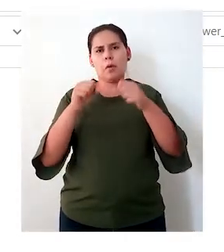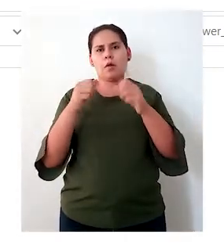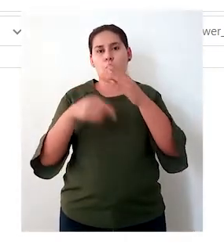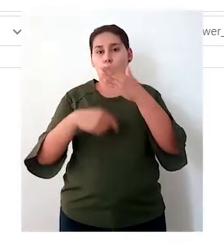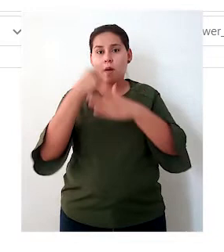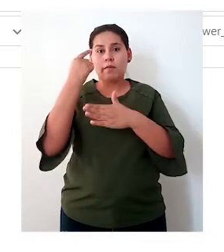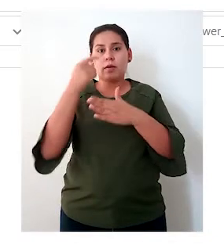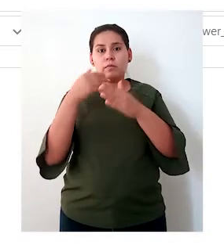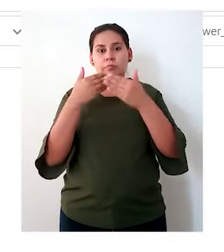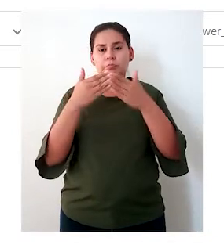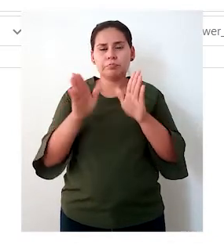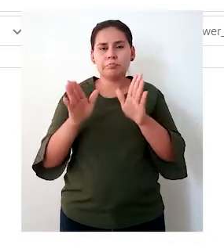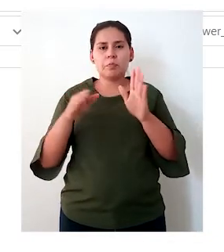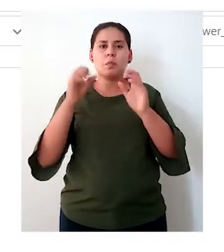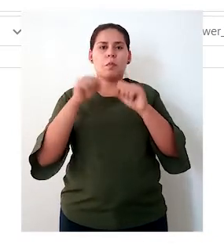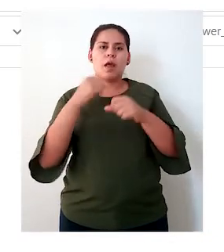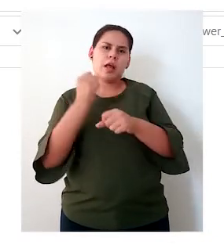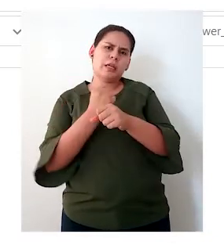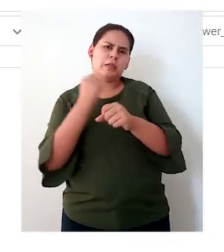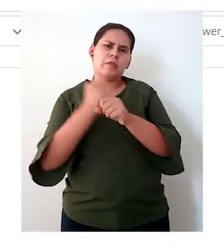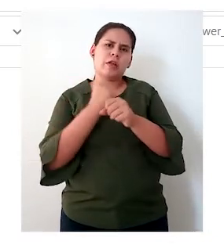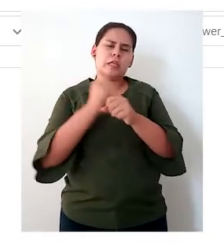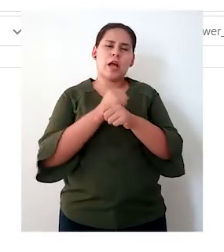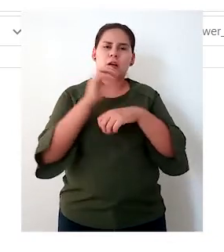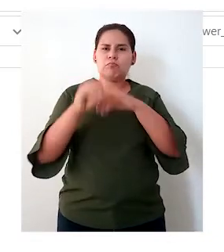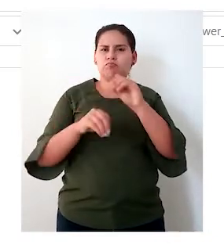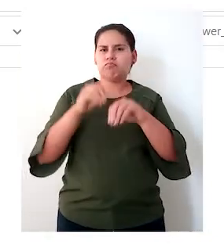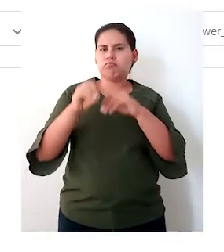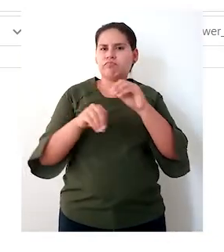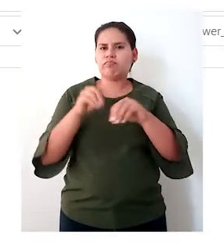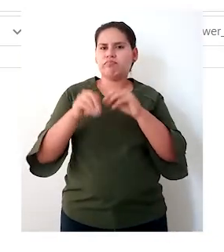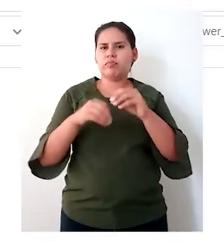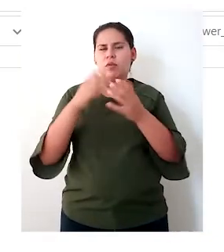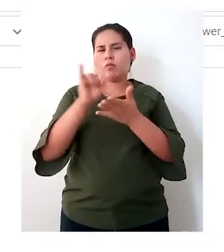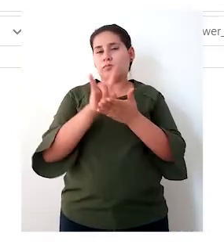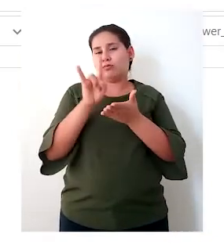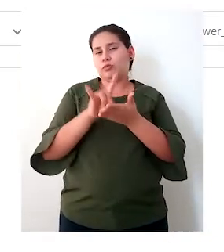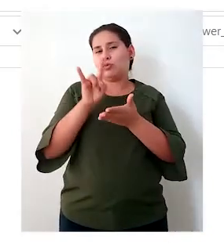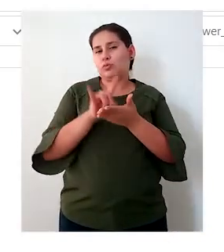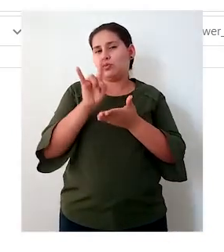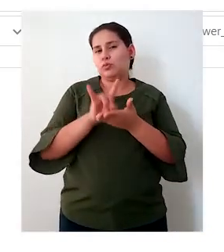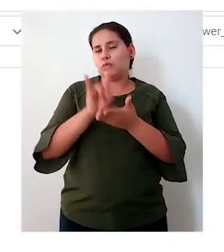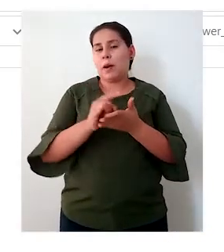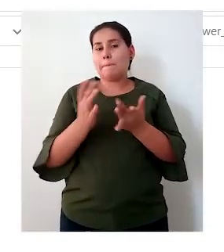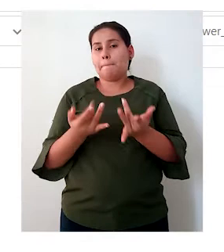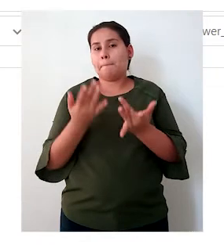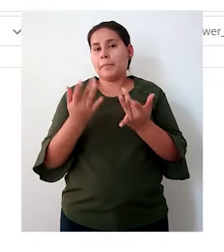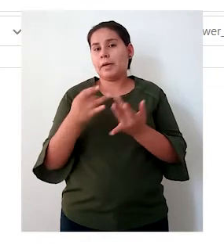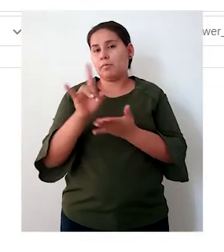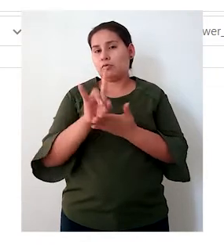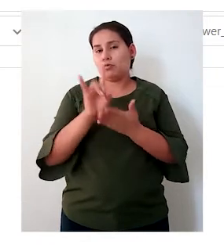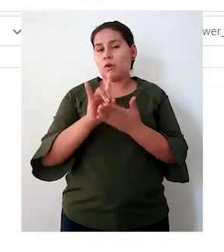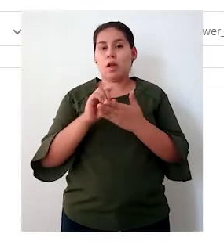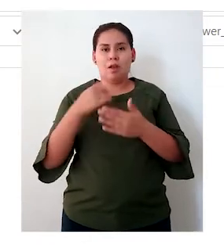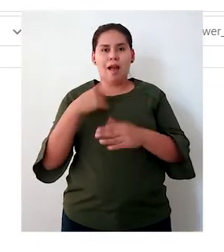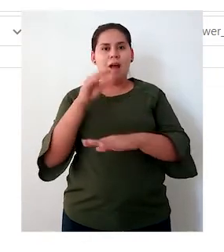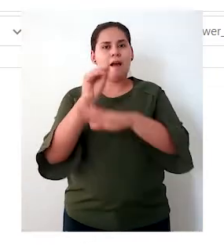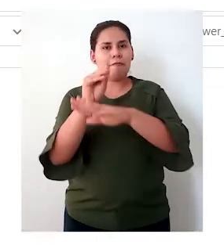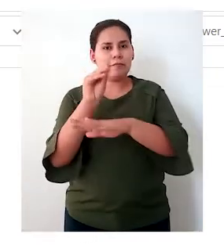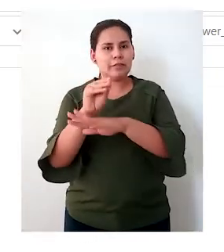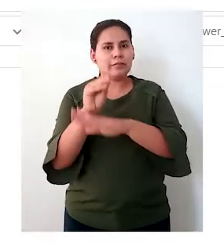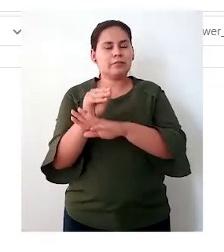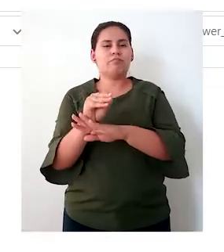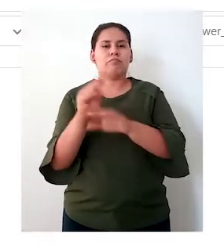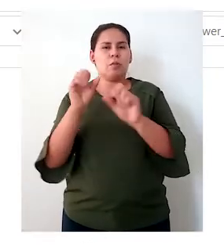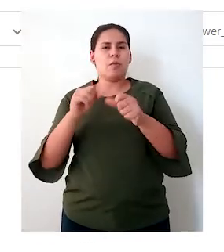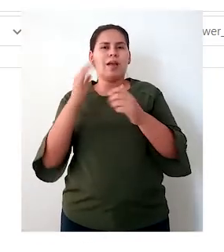Inmediatamente él empieza a ejecutar el software. Mientras se va ejecutando el software, recordarles que lo que hace BossViewer